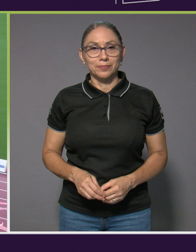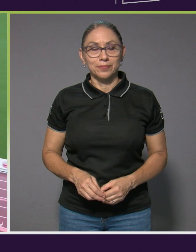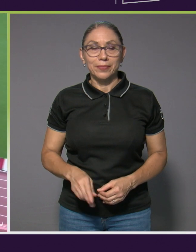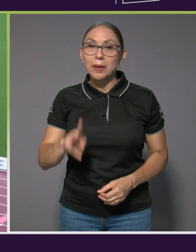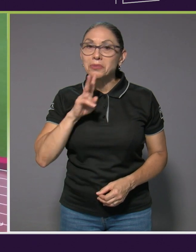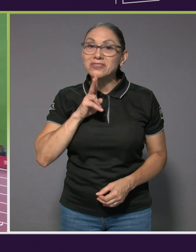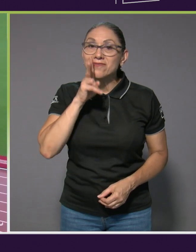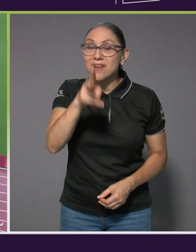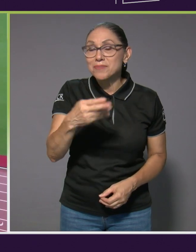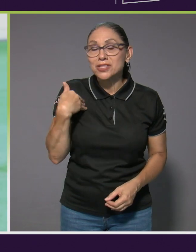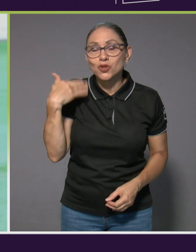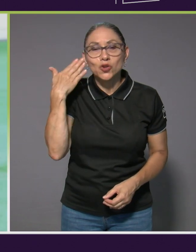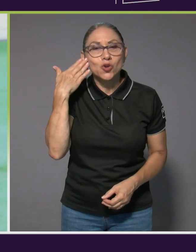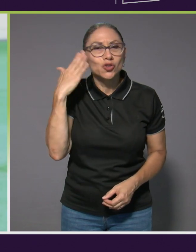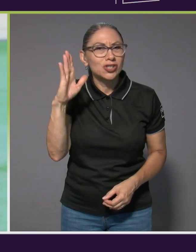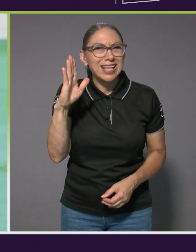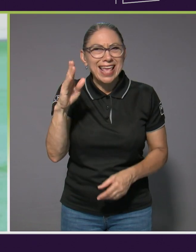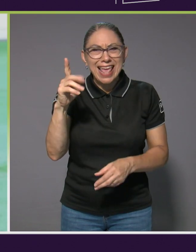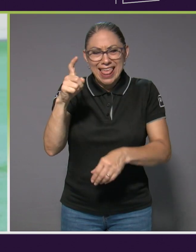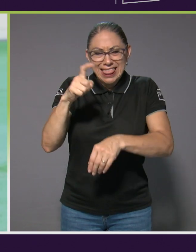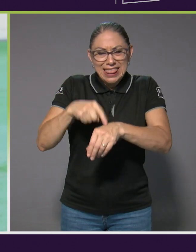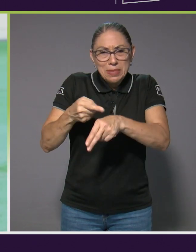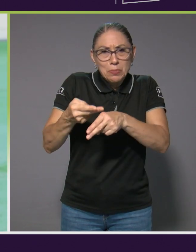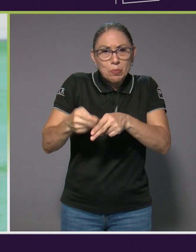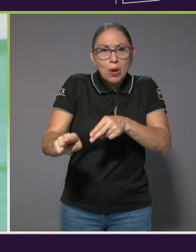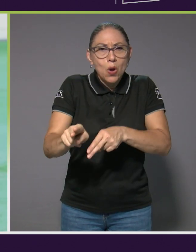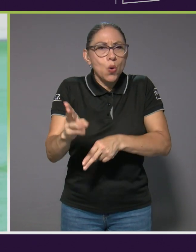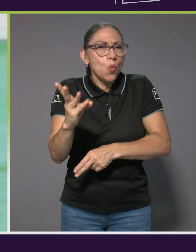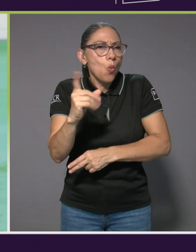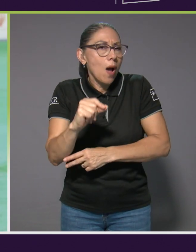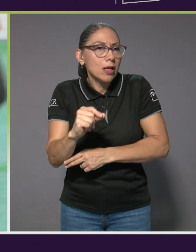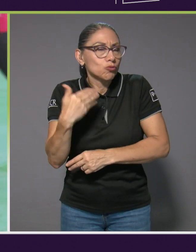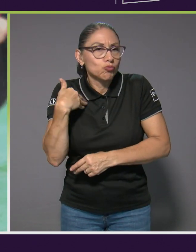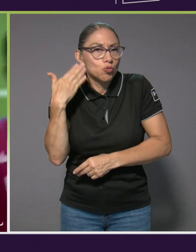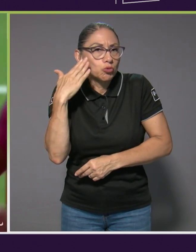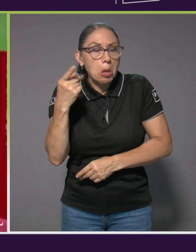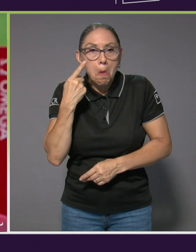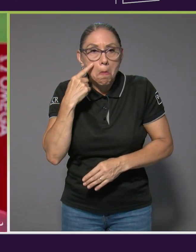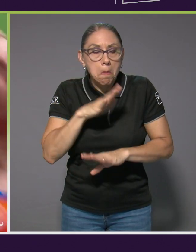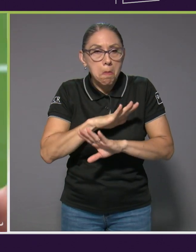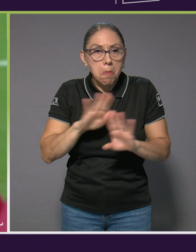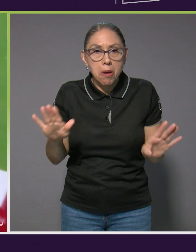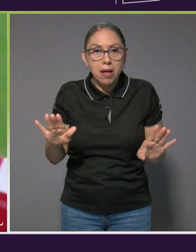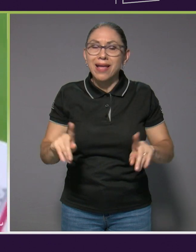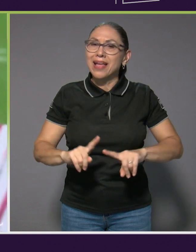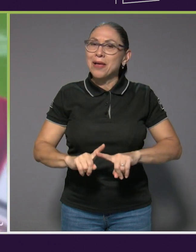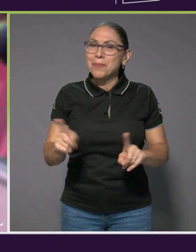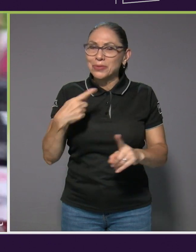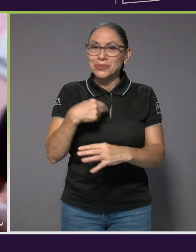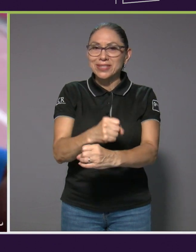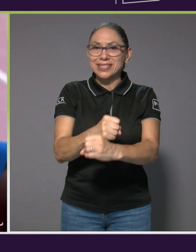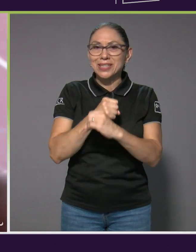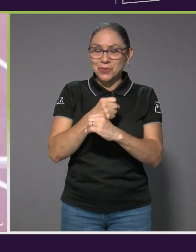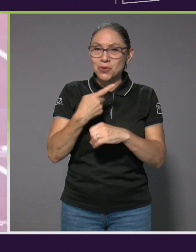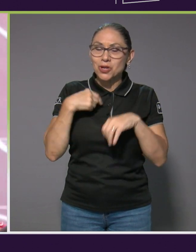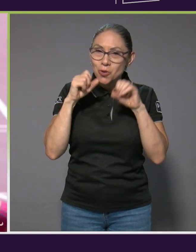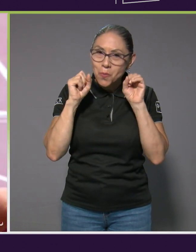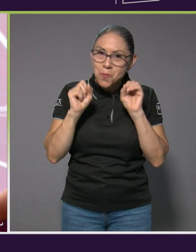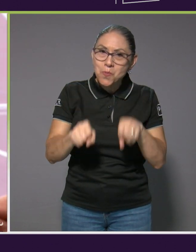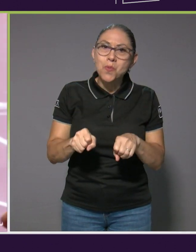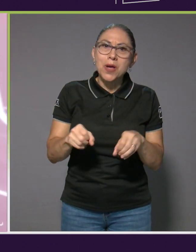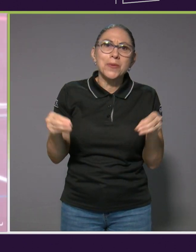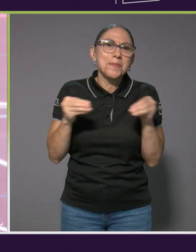Realmente no sé en cuánto está el récord, porque no lo he visto, pero estoy seguro que sí lo puedo romper.